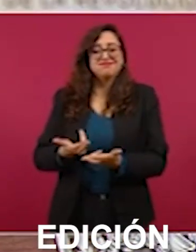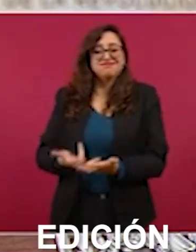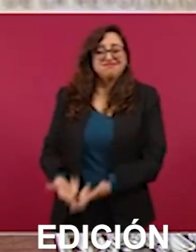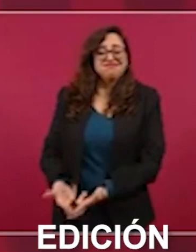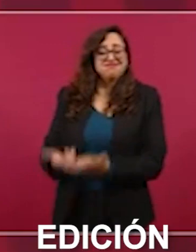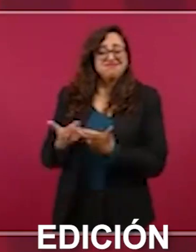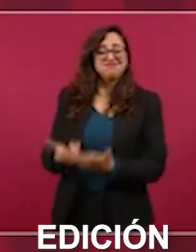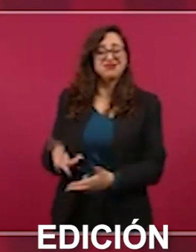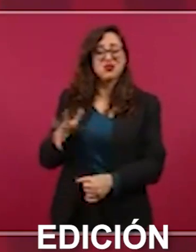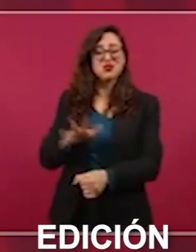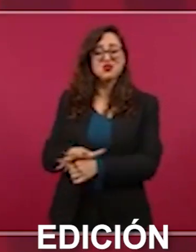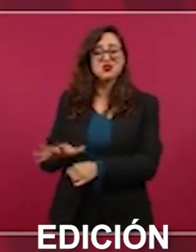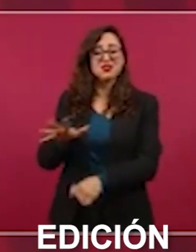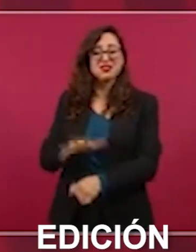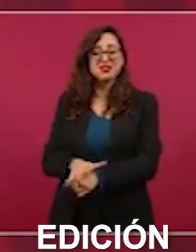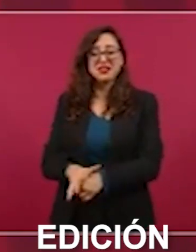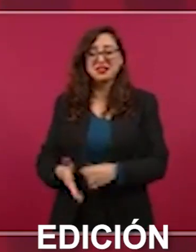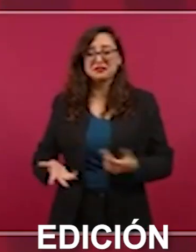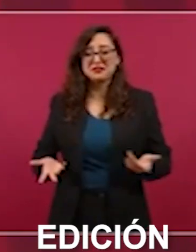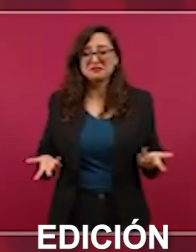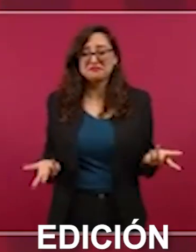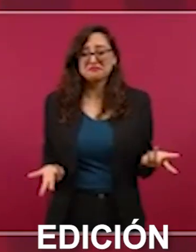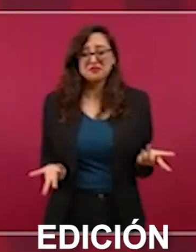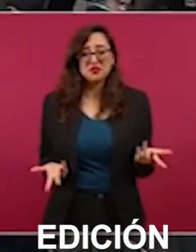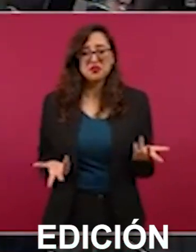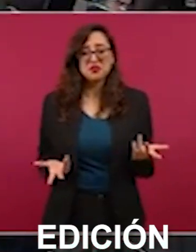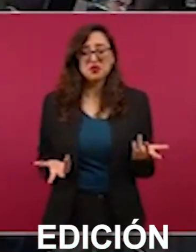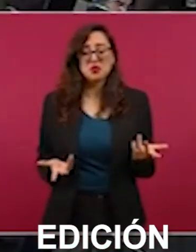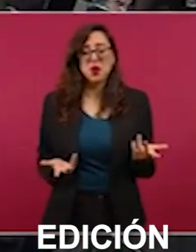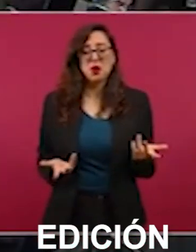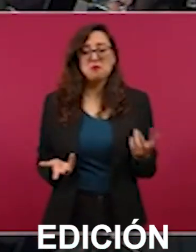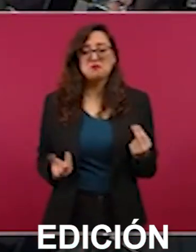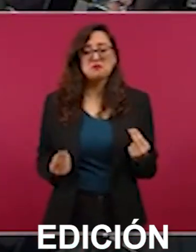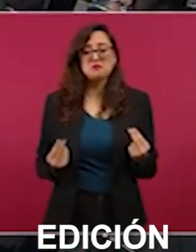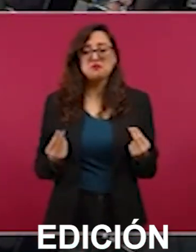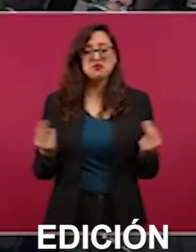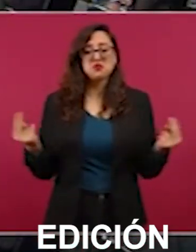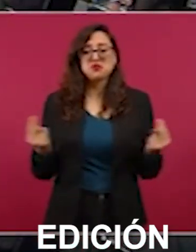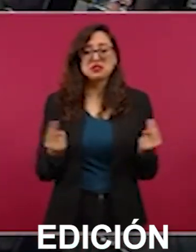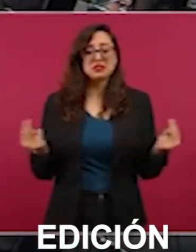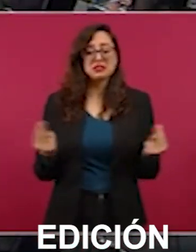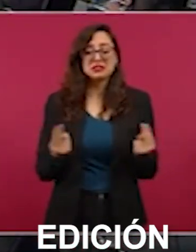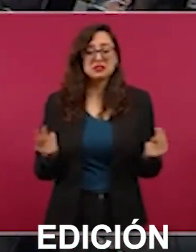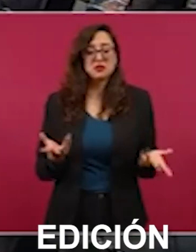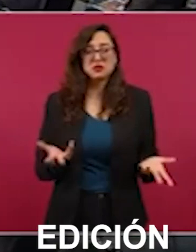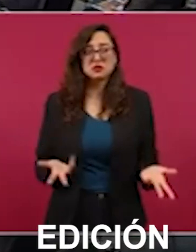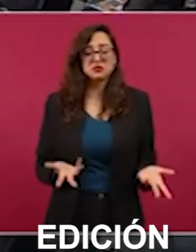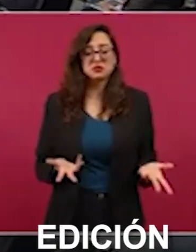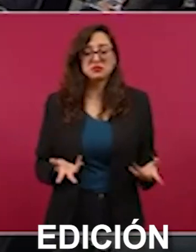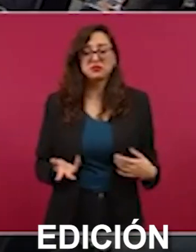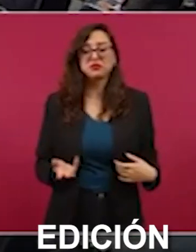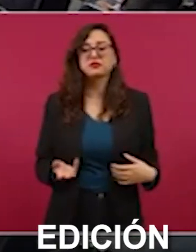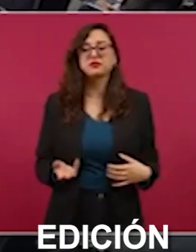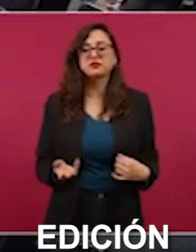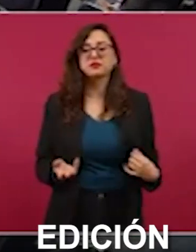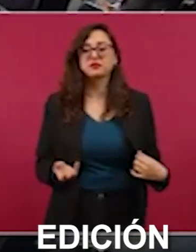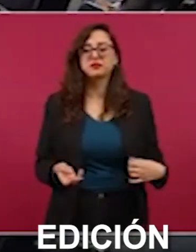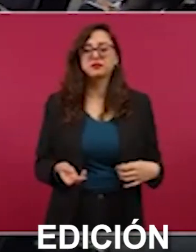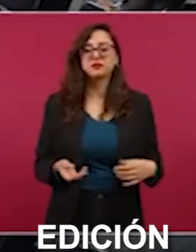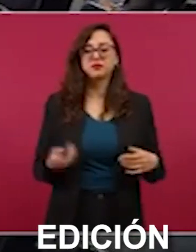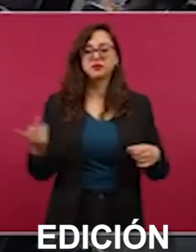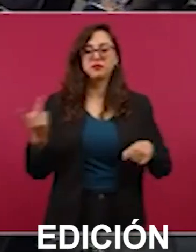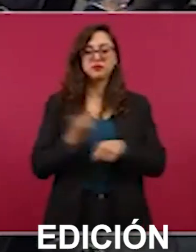y pues el señor secretario de agricultura que ya fue